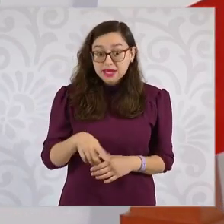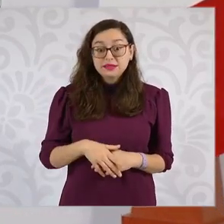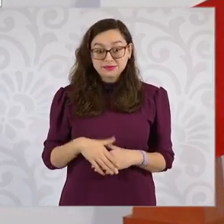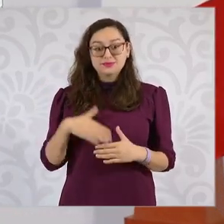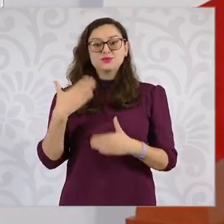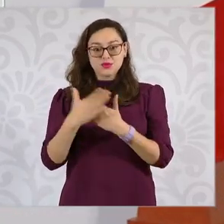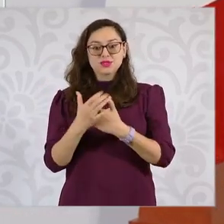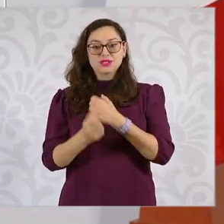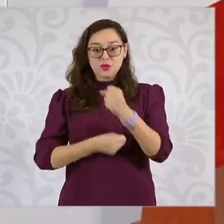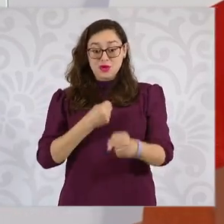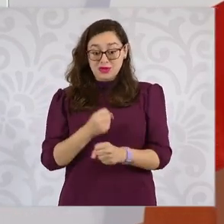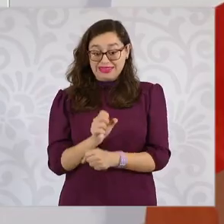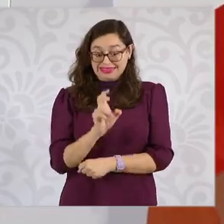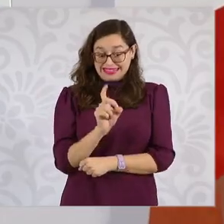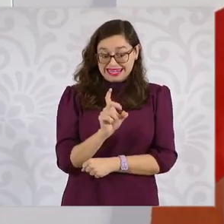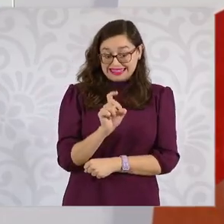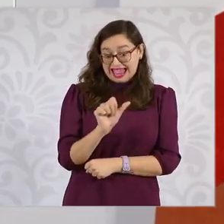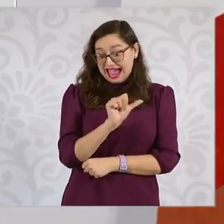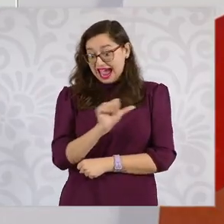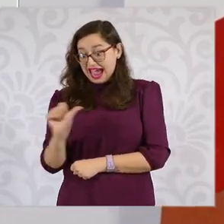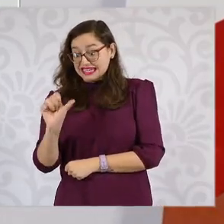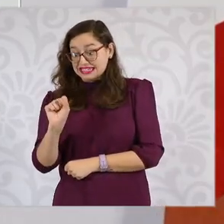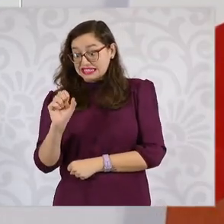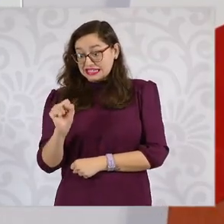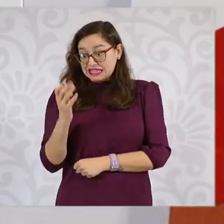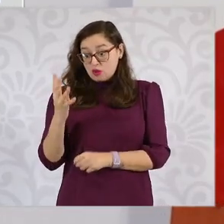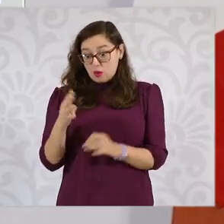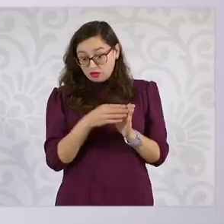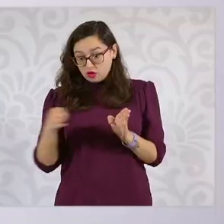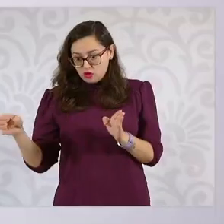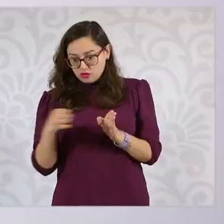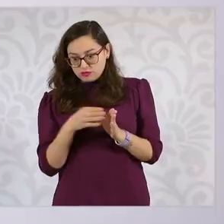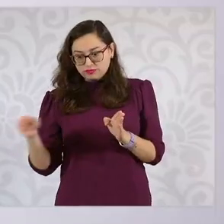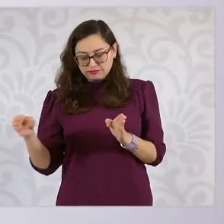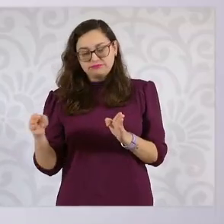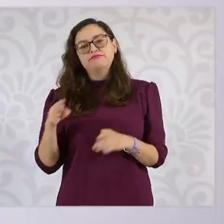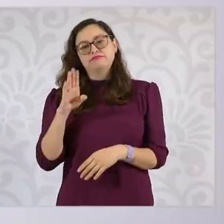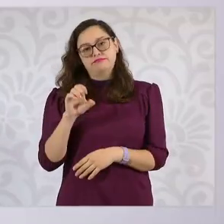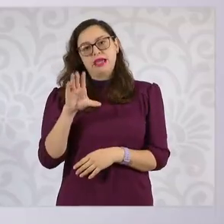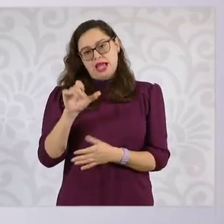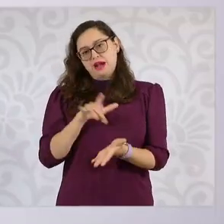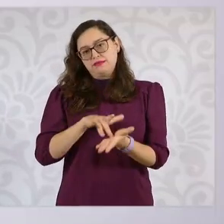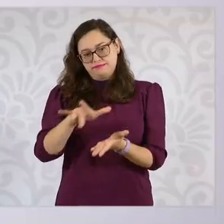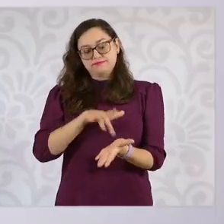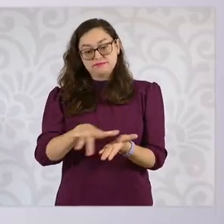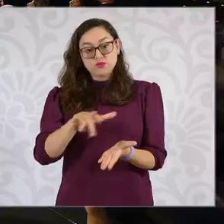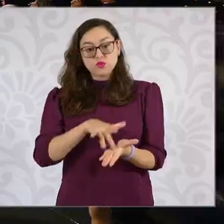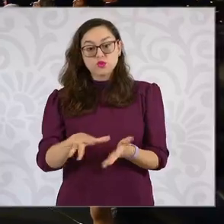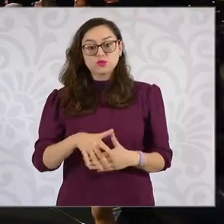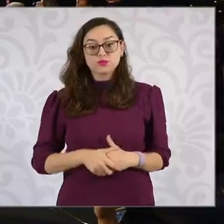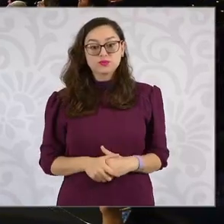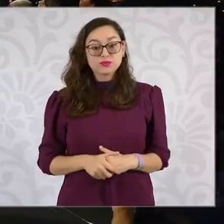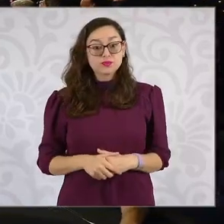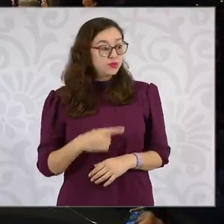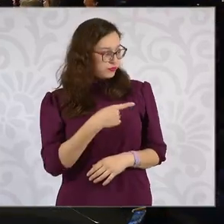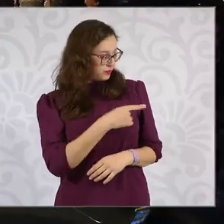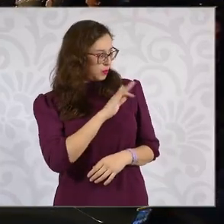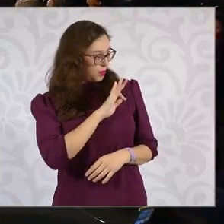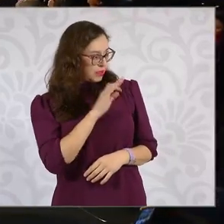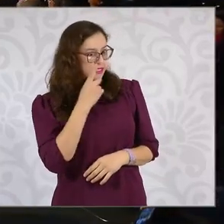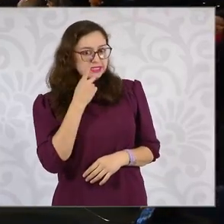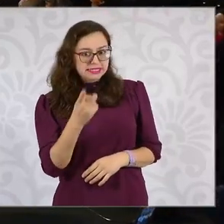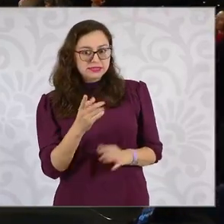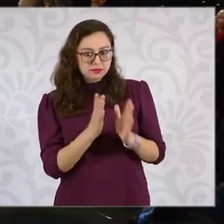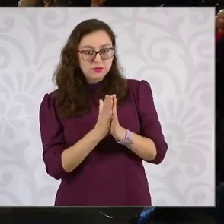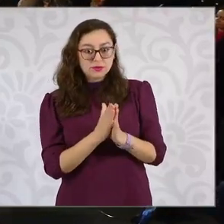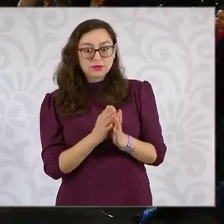partir del próximo año ya sea universal la beca por discapacidad. ¿Quieres comentar cuántos recursos